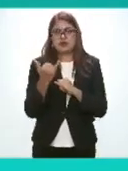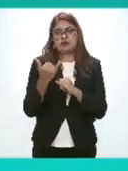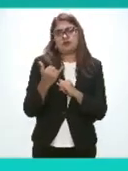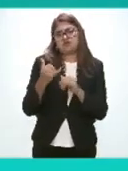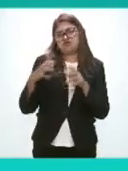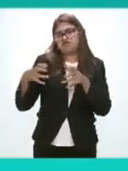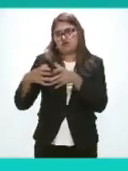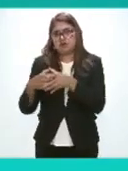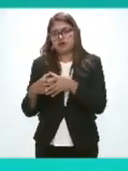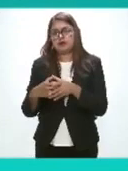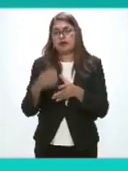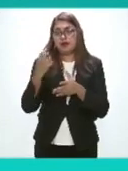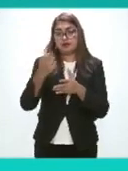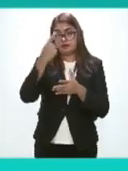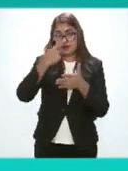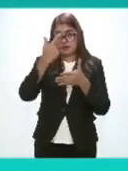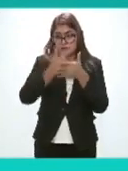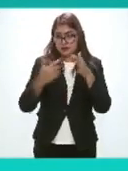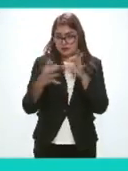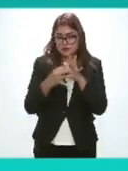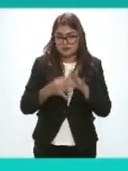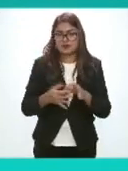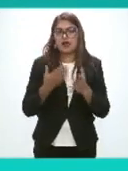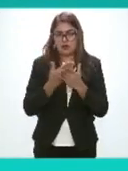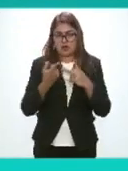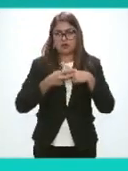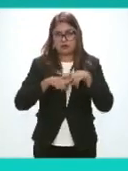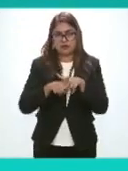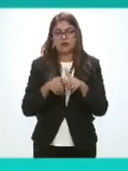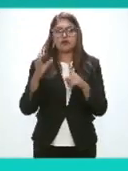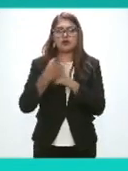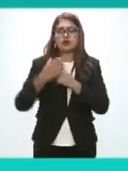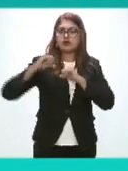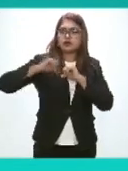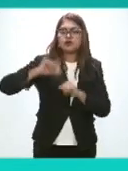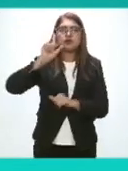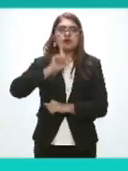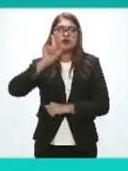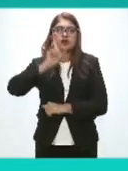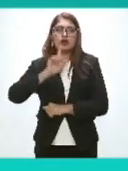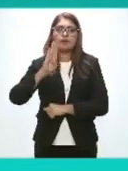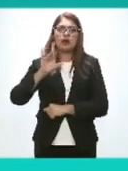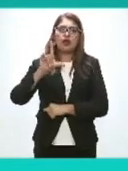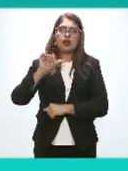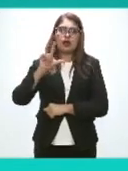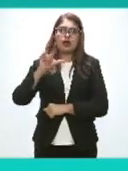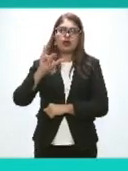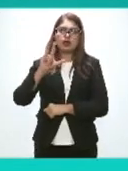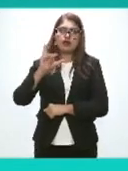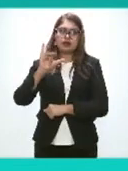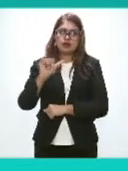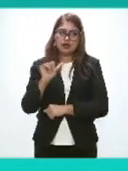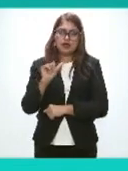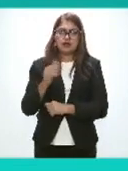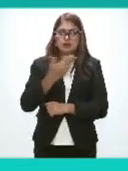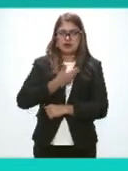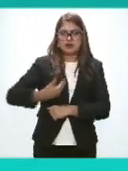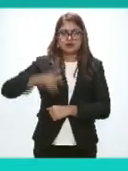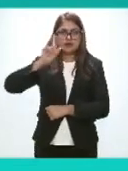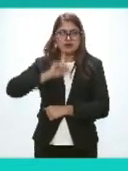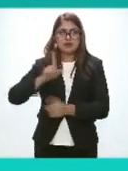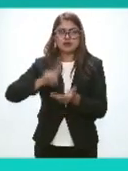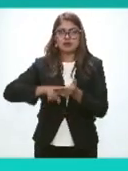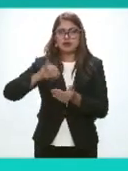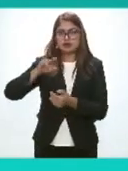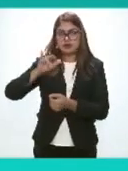Y así pasarle la lista Bueno Doy inicio Comisionada Blanca Lilia Ibarra Presidenta del INAI Presidenta del